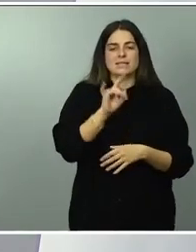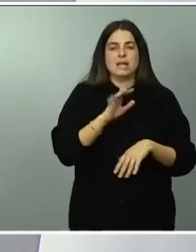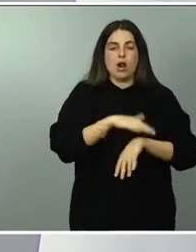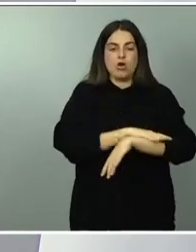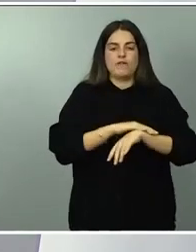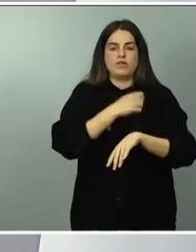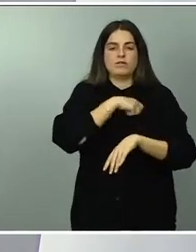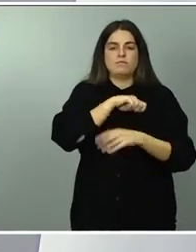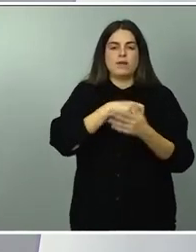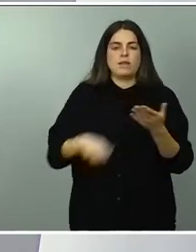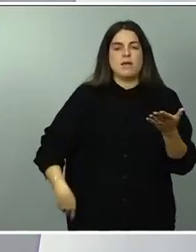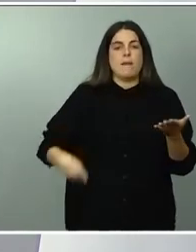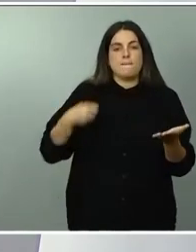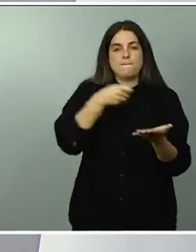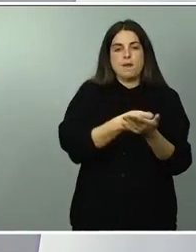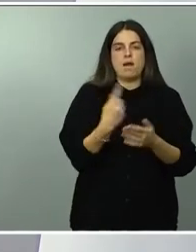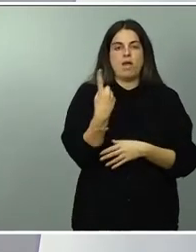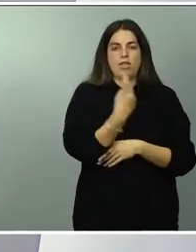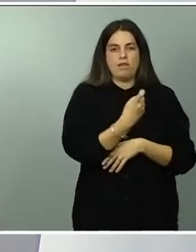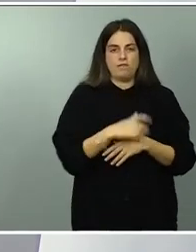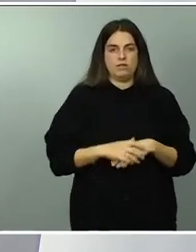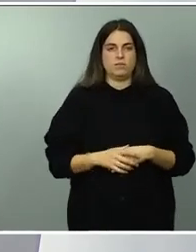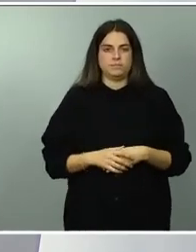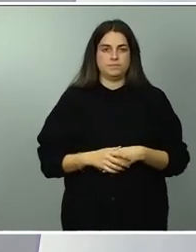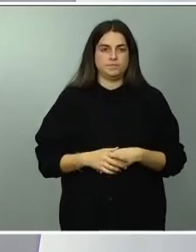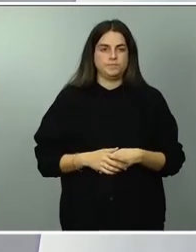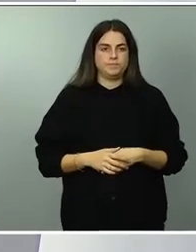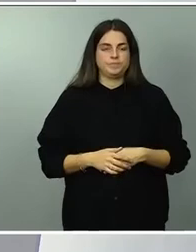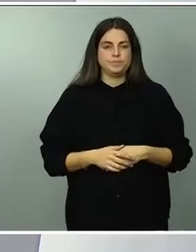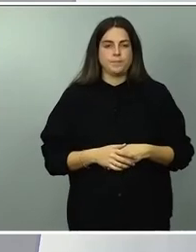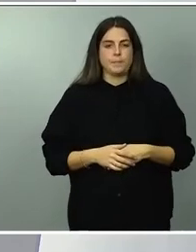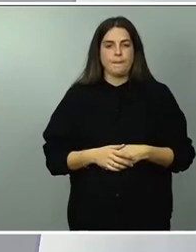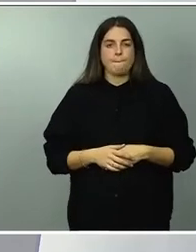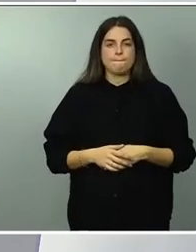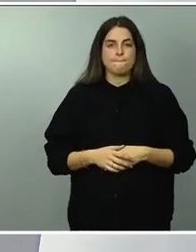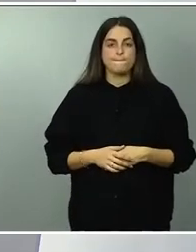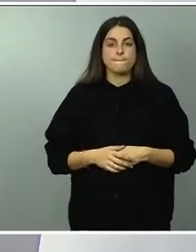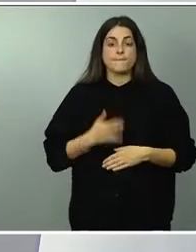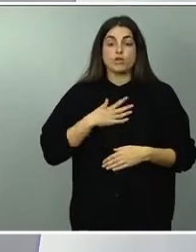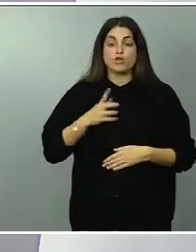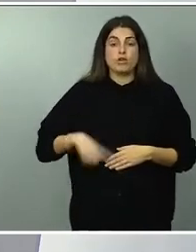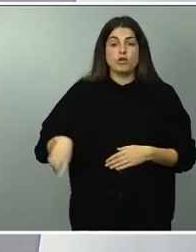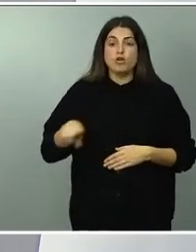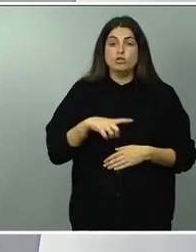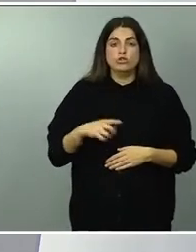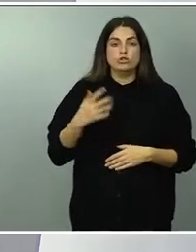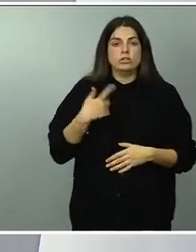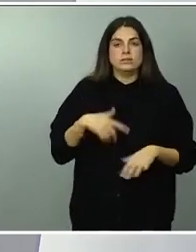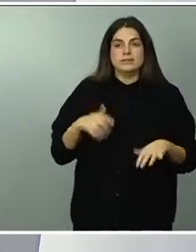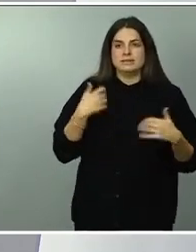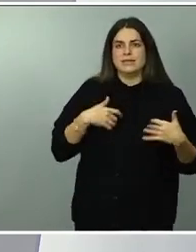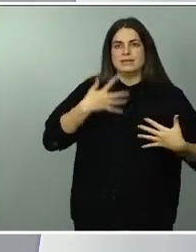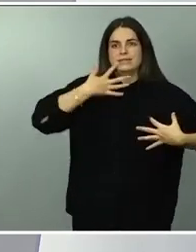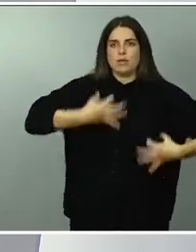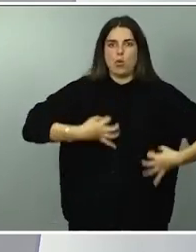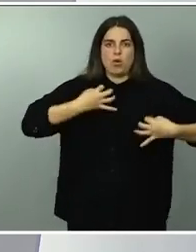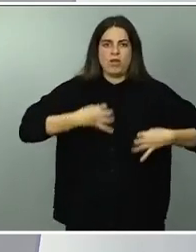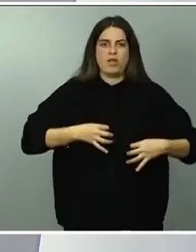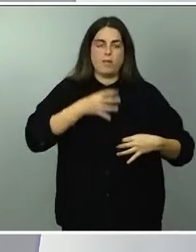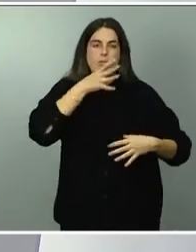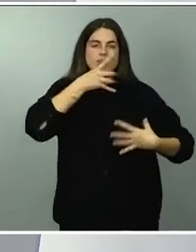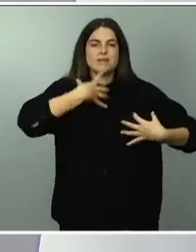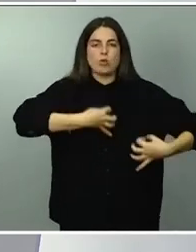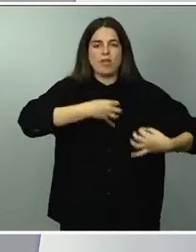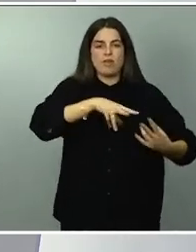se previo en la aprobación de esta norma nosotros estamos absolutamente seguros de la seguridad constitucional del impuesto